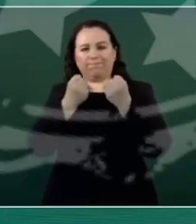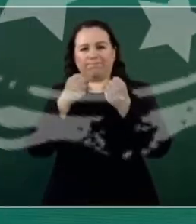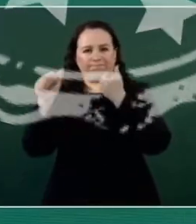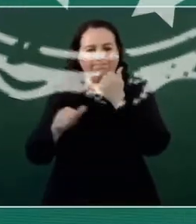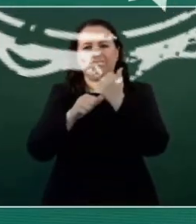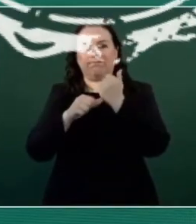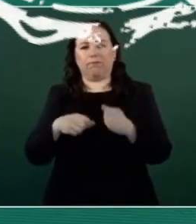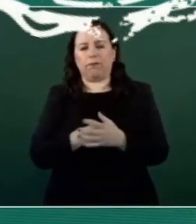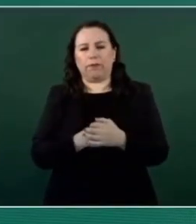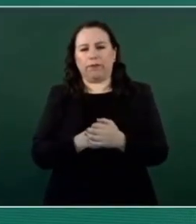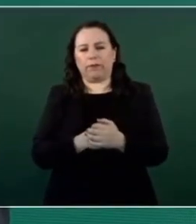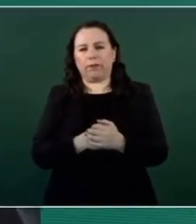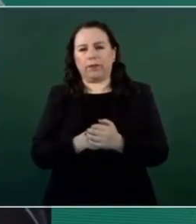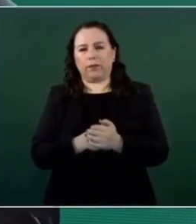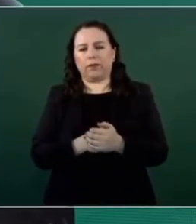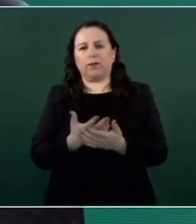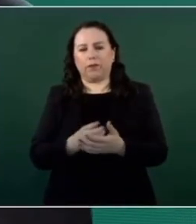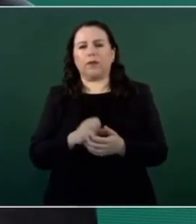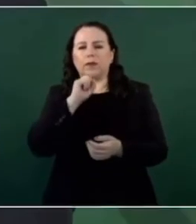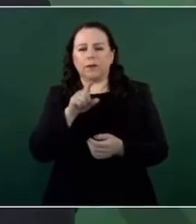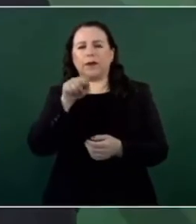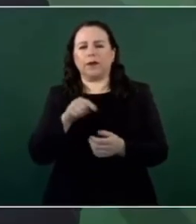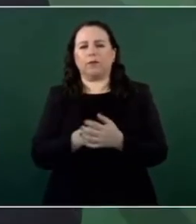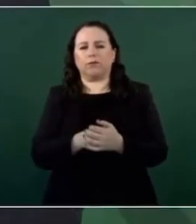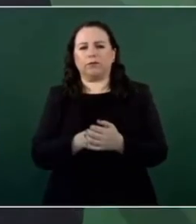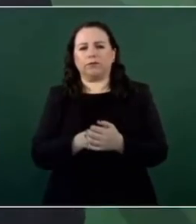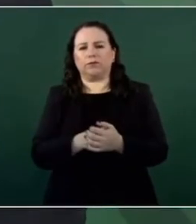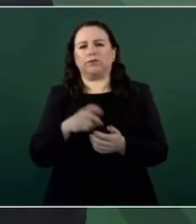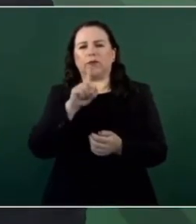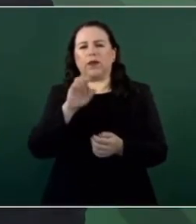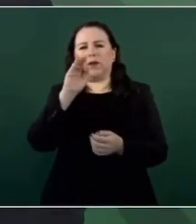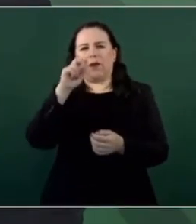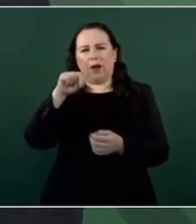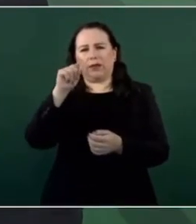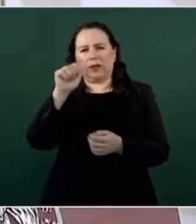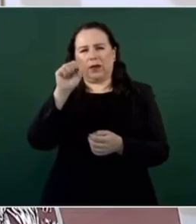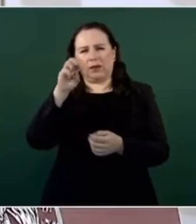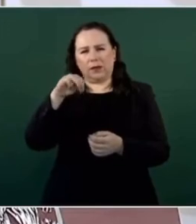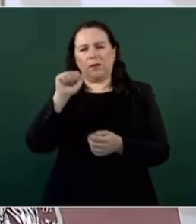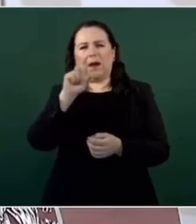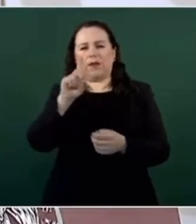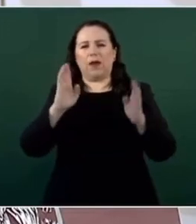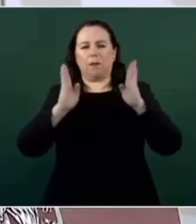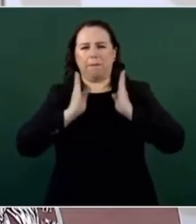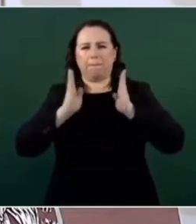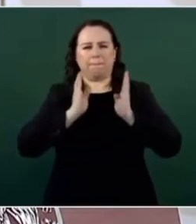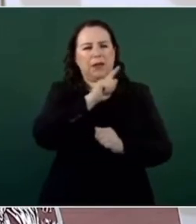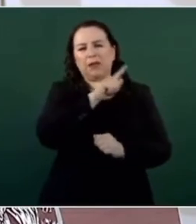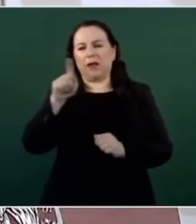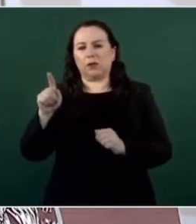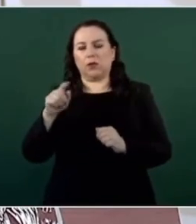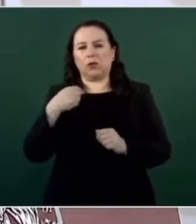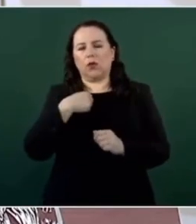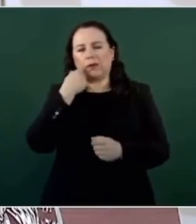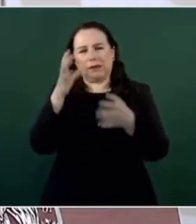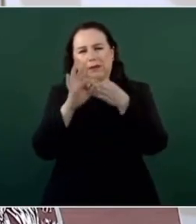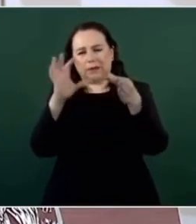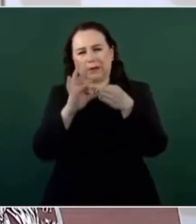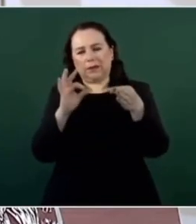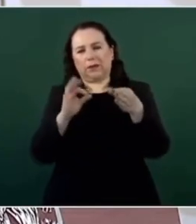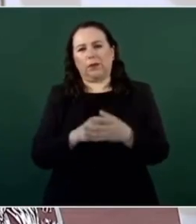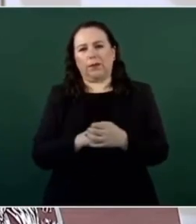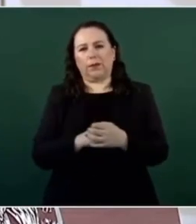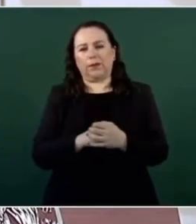Acerca del fantasma de la militarización, yo quiero comentar que primero no hay